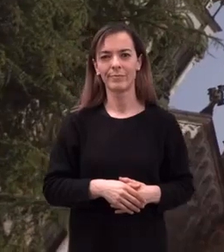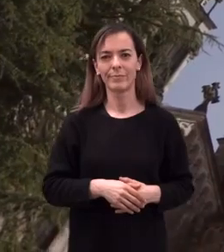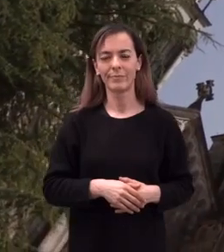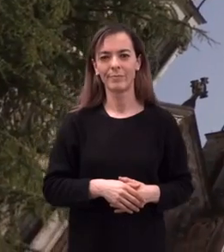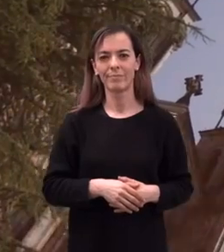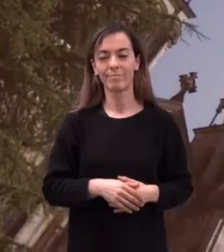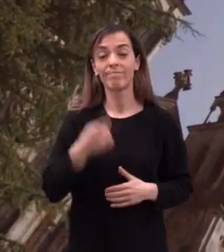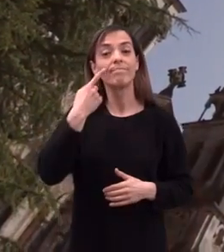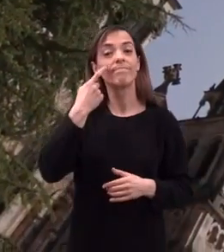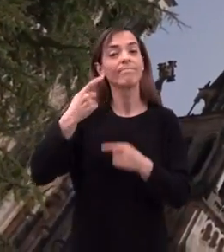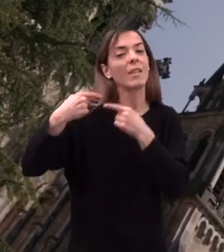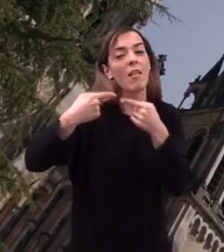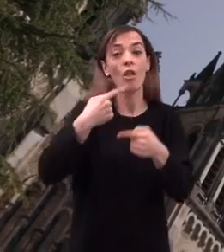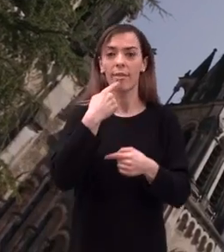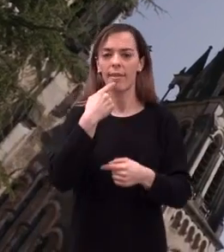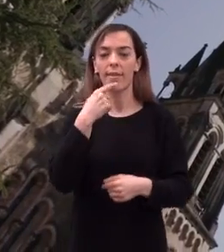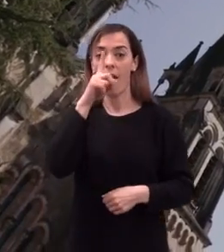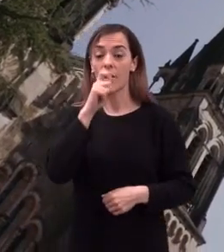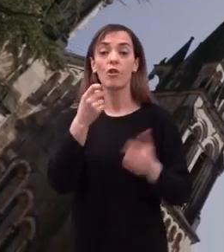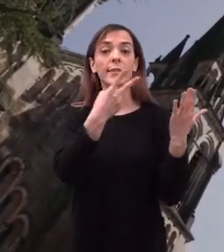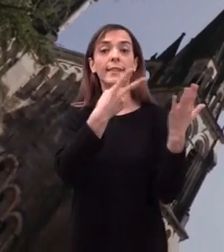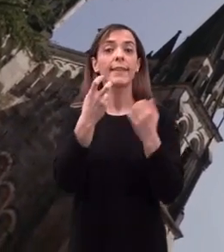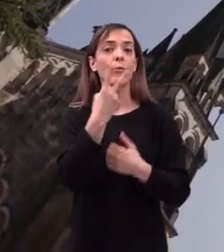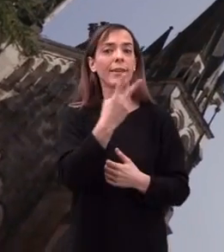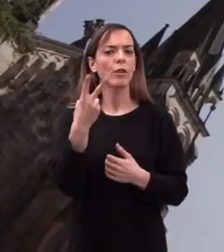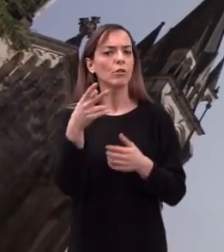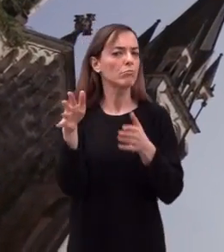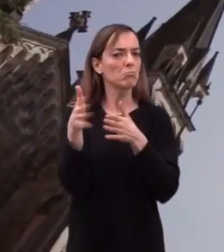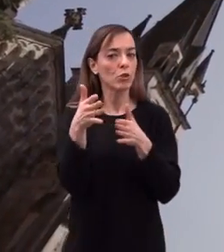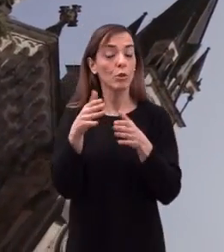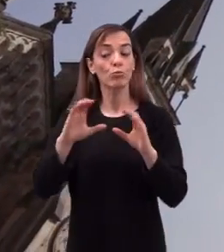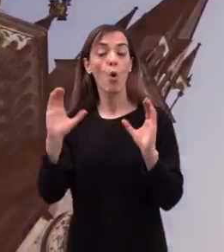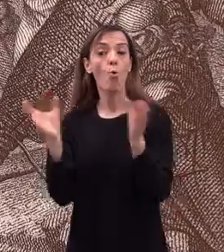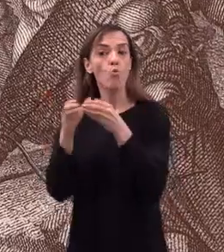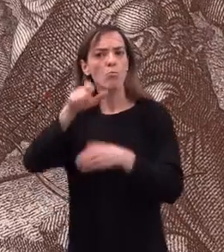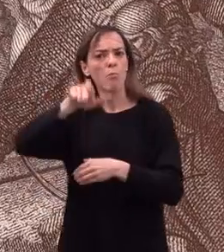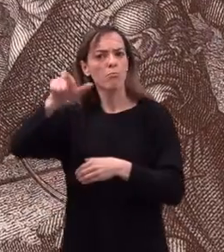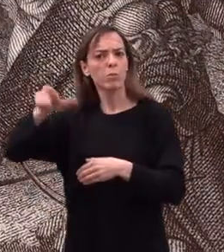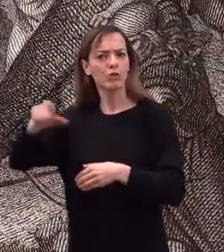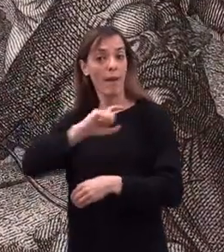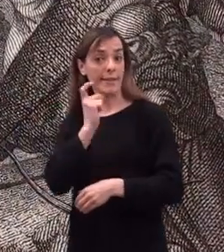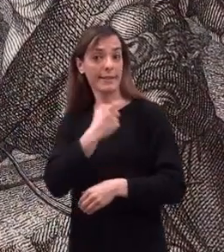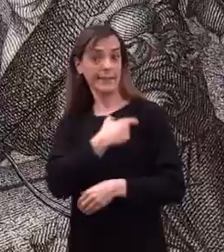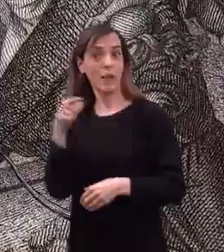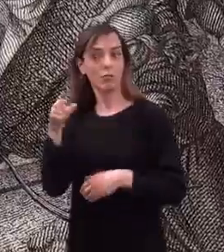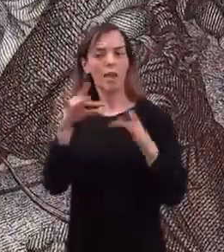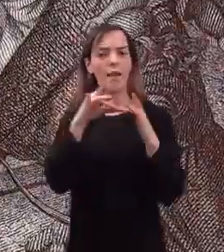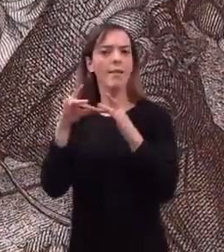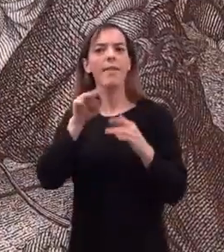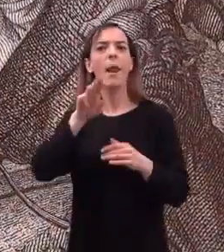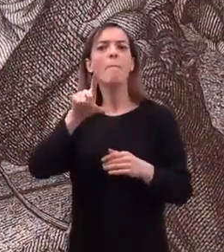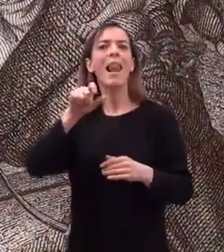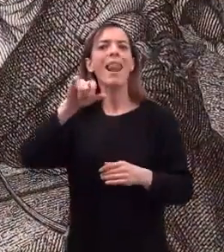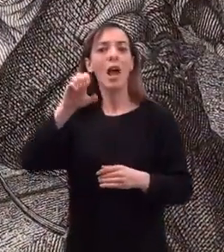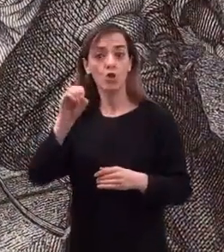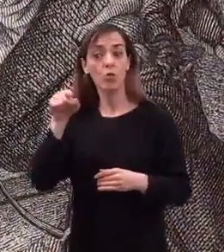Según la tradición, en torno al año 722, un grupo de cristianos acaudillados por Pelayo